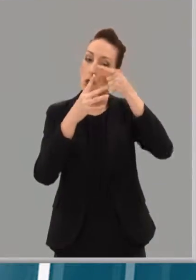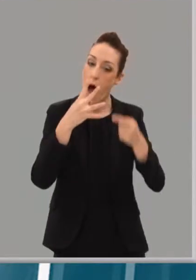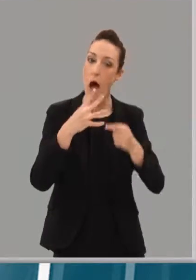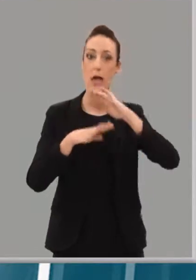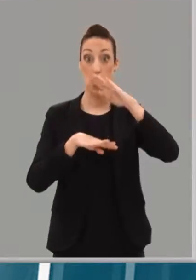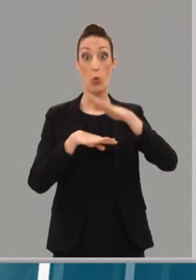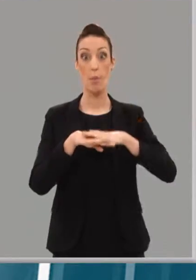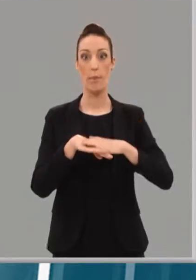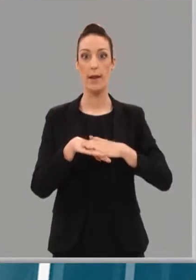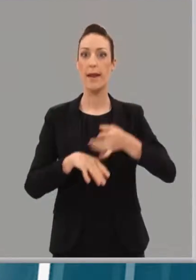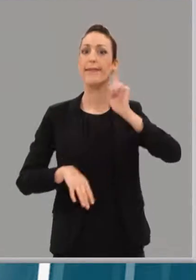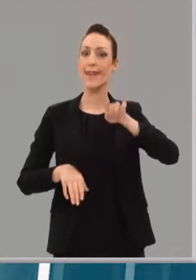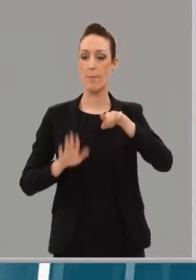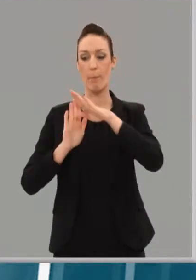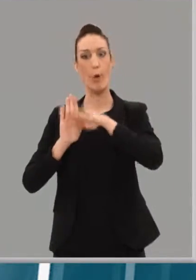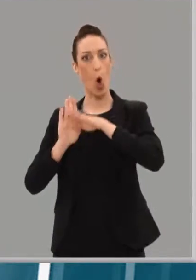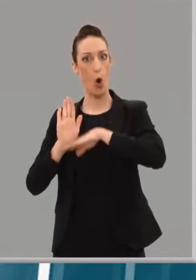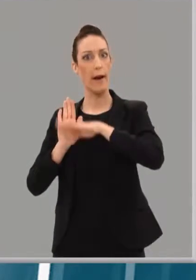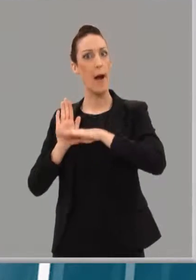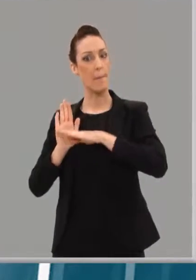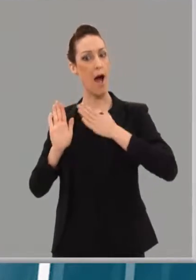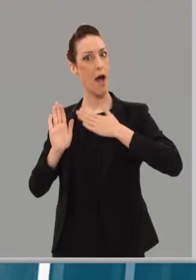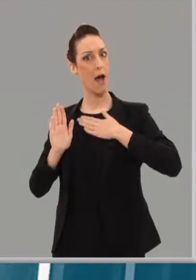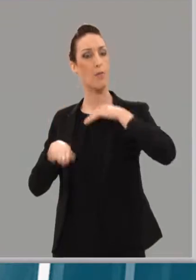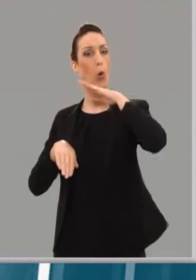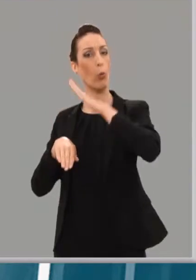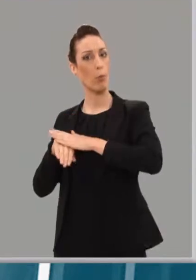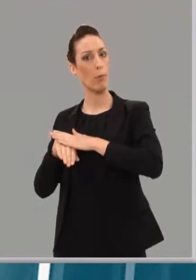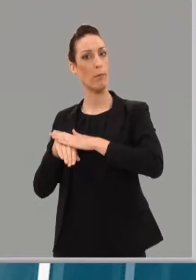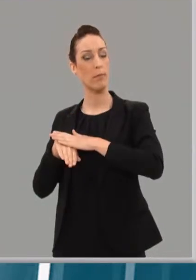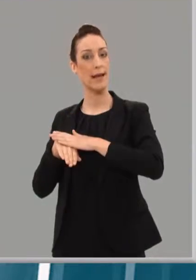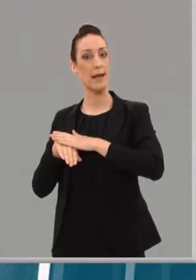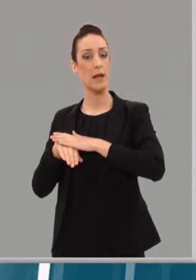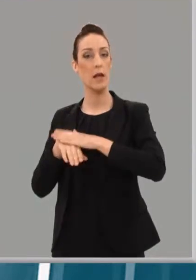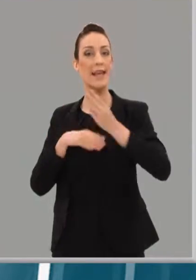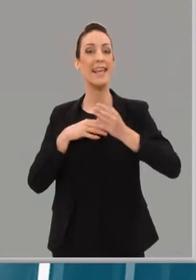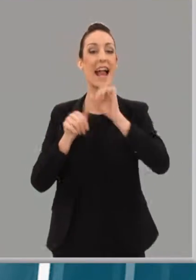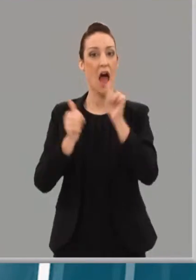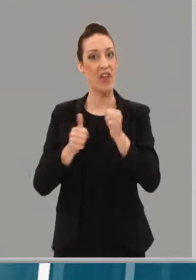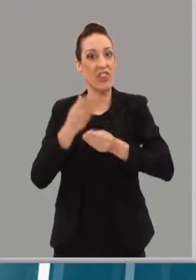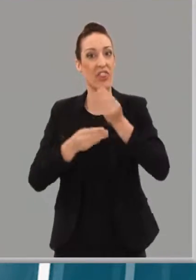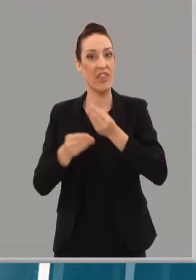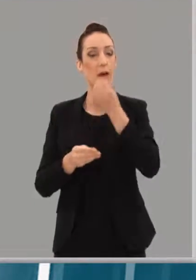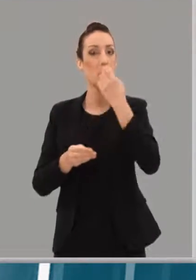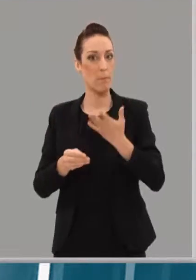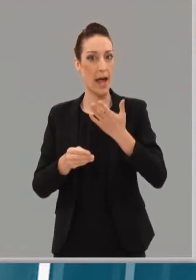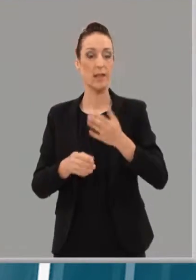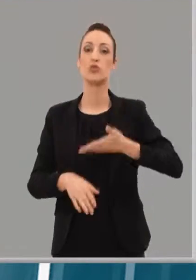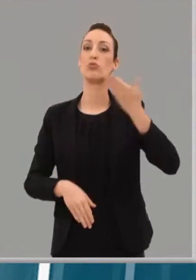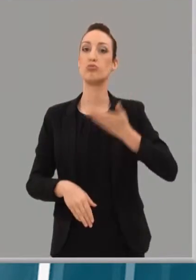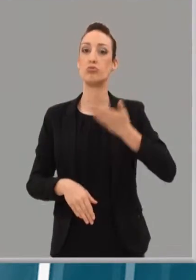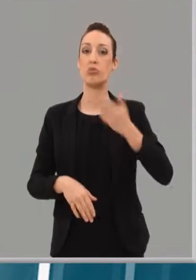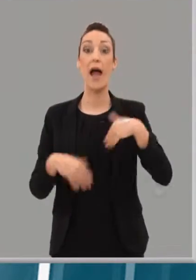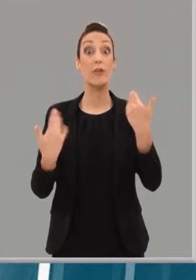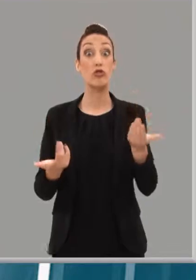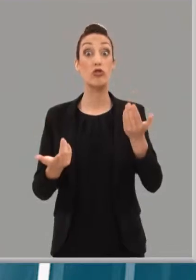tener en cuenta nuestro programa y es la eficacia lo que pondremos por encima de todo. Por lo tanto, los pactos son el del